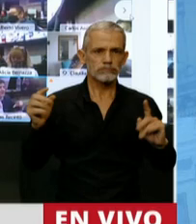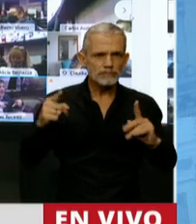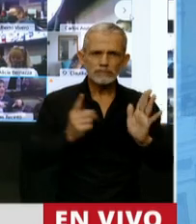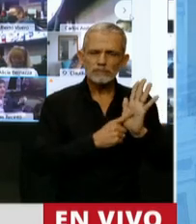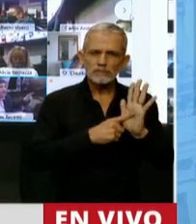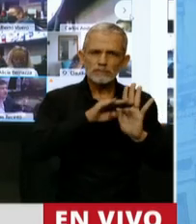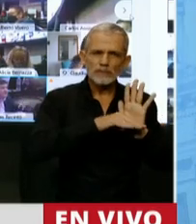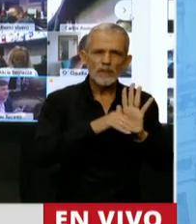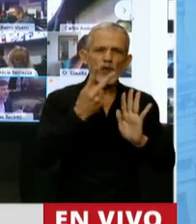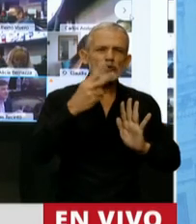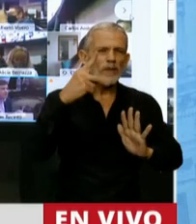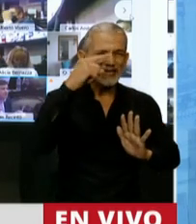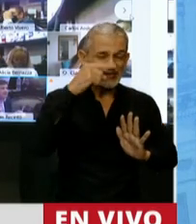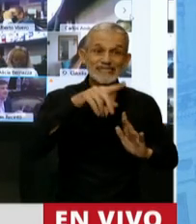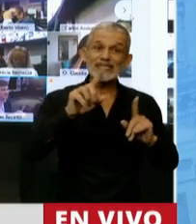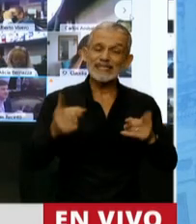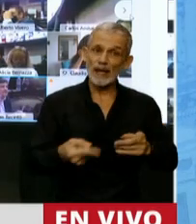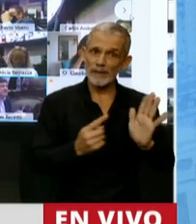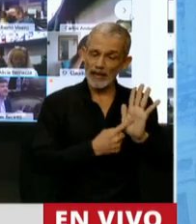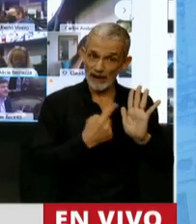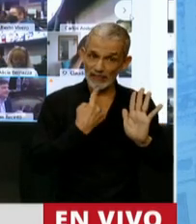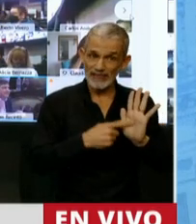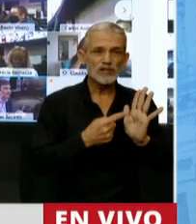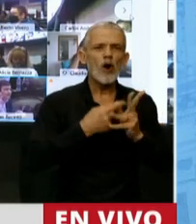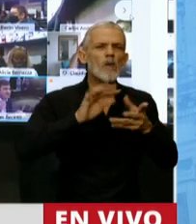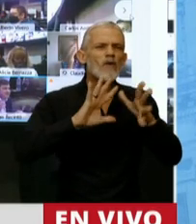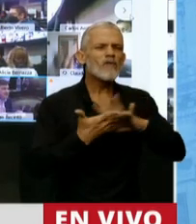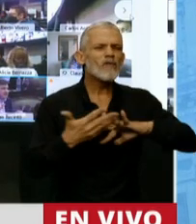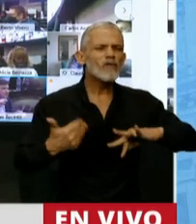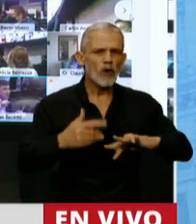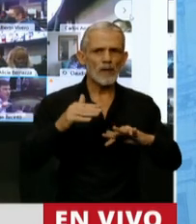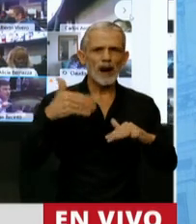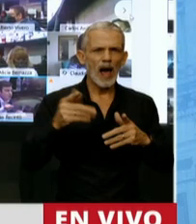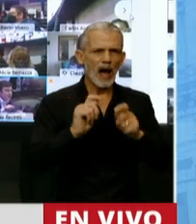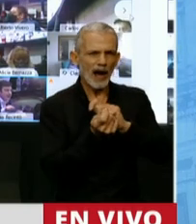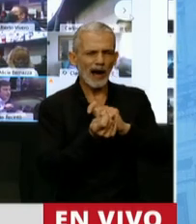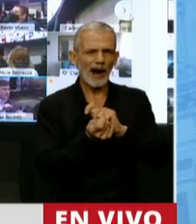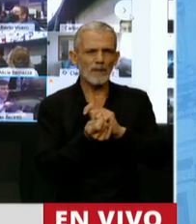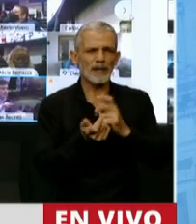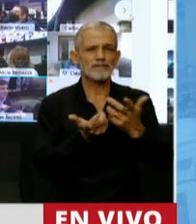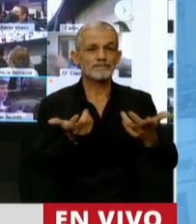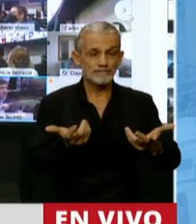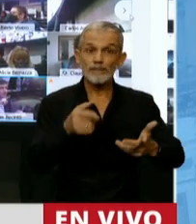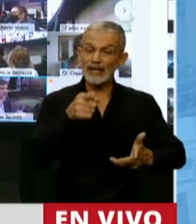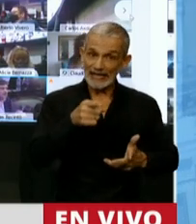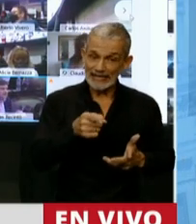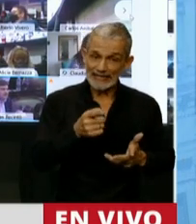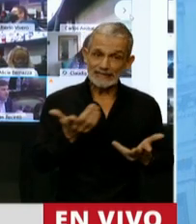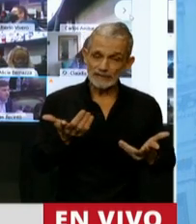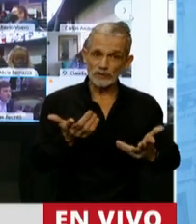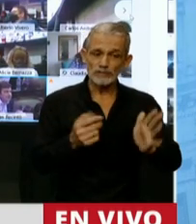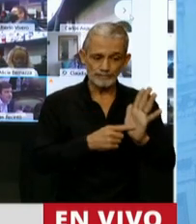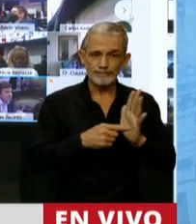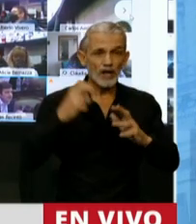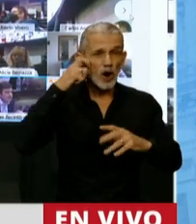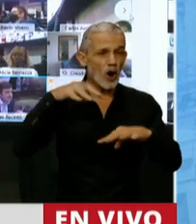reglamento, el 227, también establece el procedimiento claro para modificarlo. Y eso en